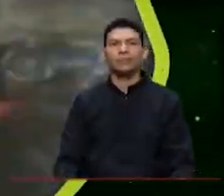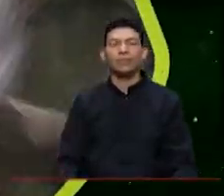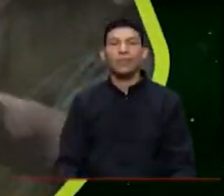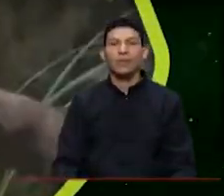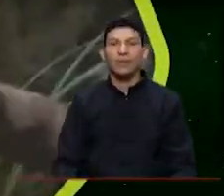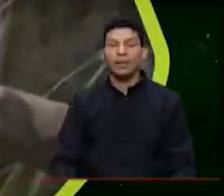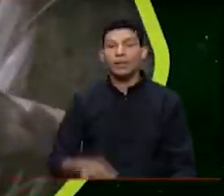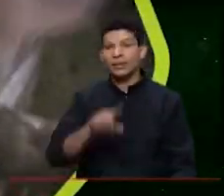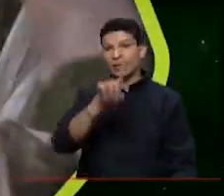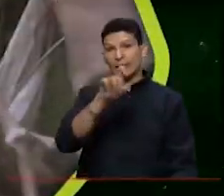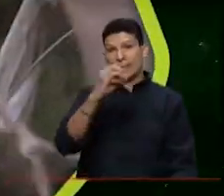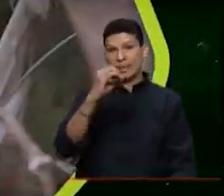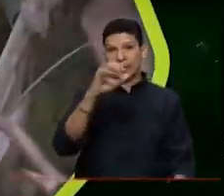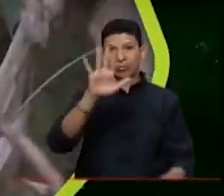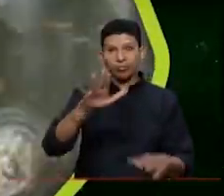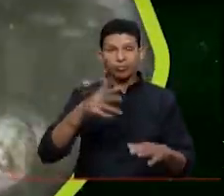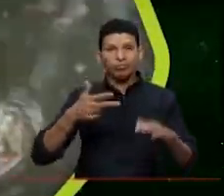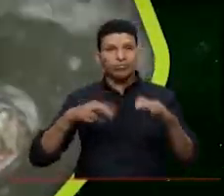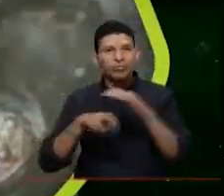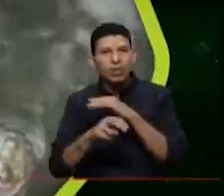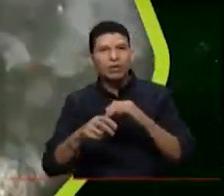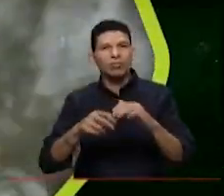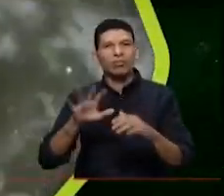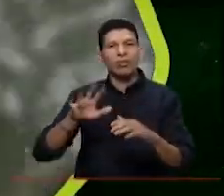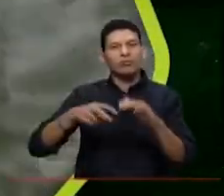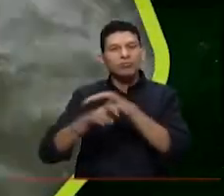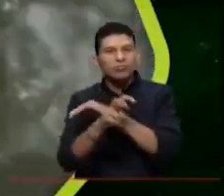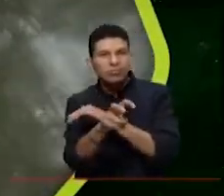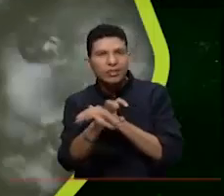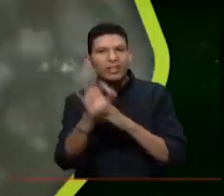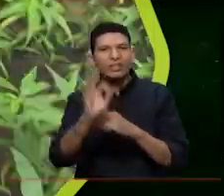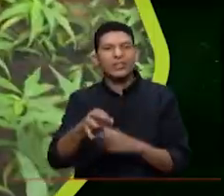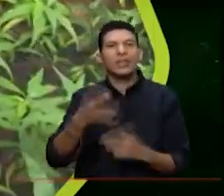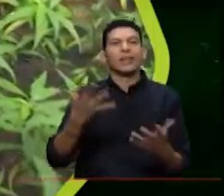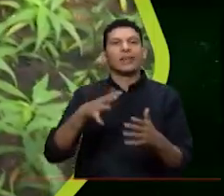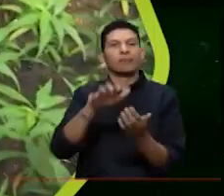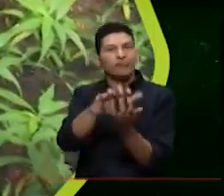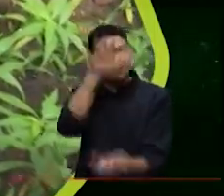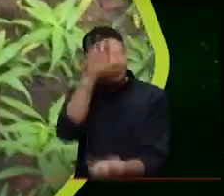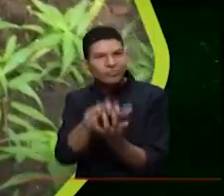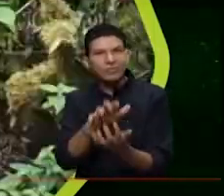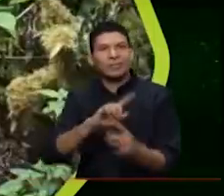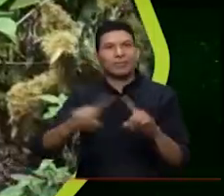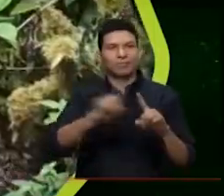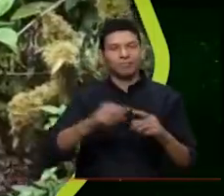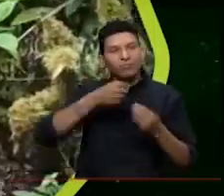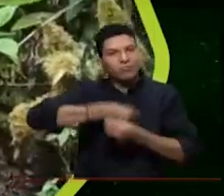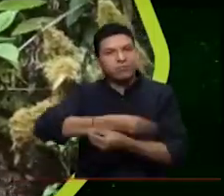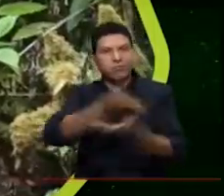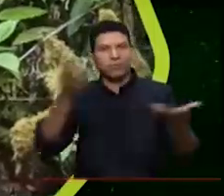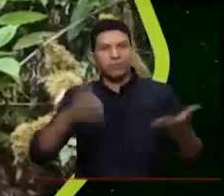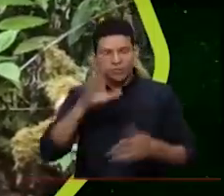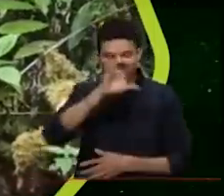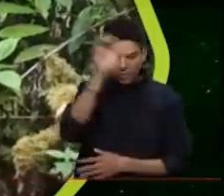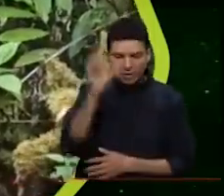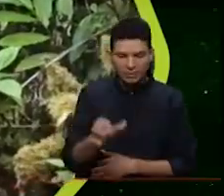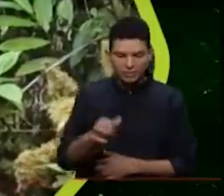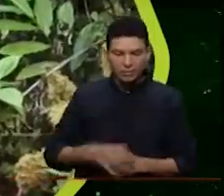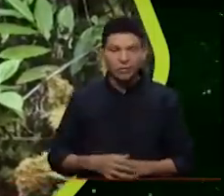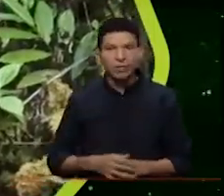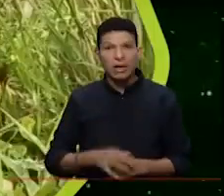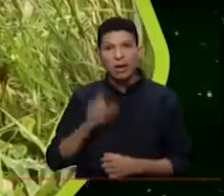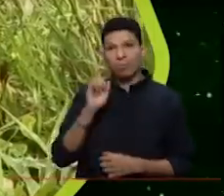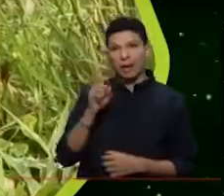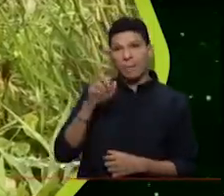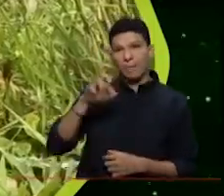Más de 60 reptiles entre boas, tortugas y un caimán fueron liberados en la costa pacífica Vallecaucana. Hasta la serranía de los paraguas